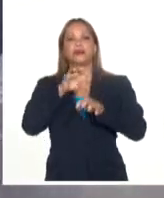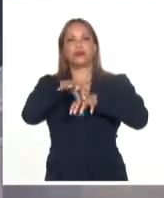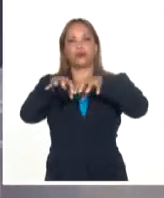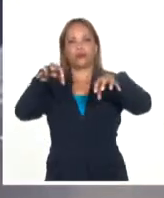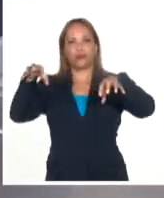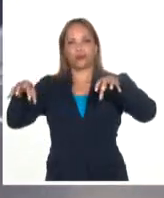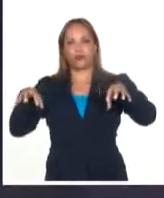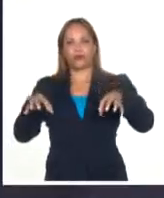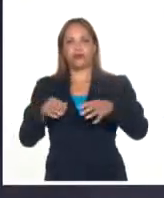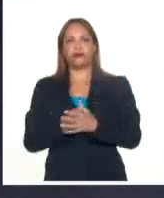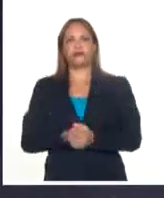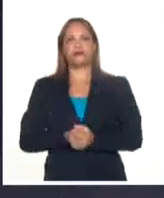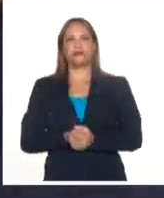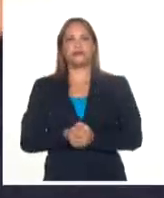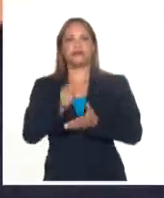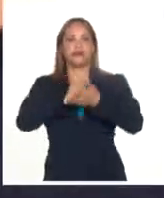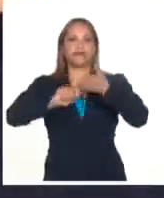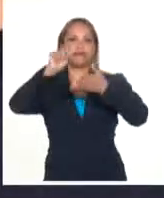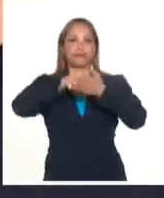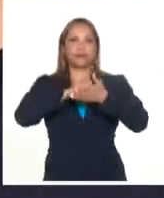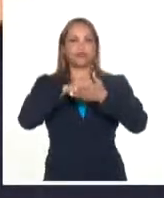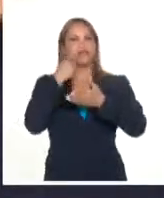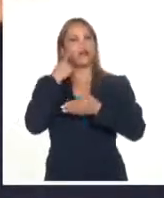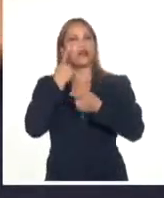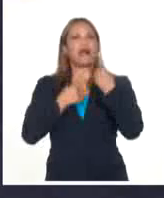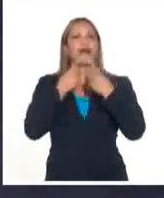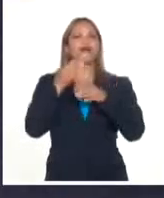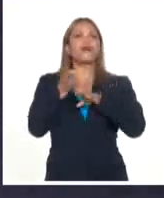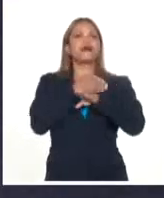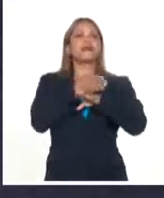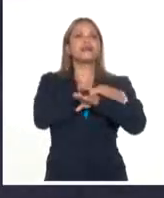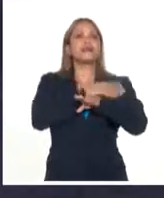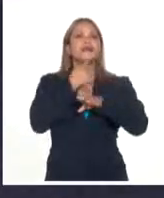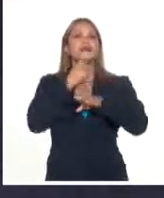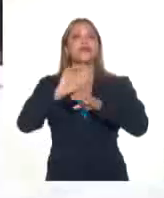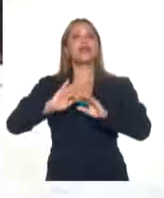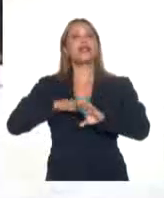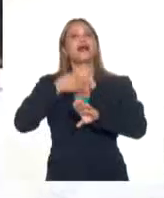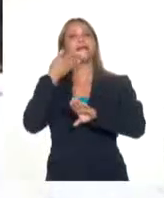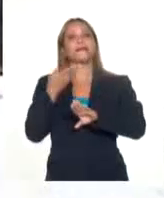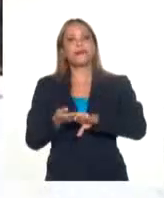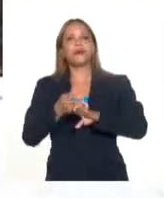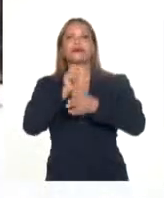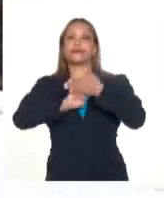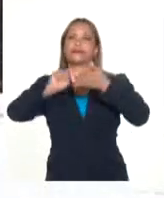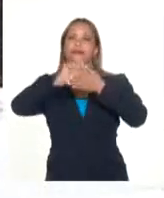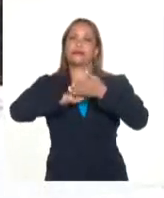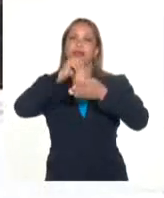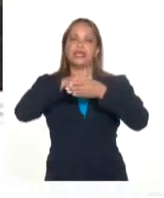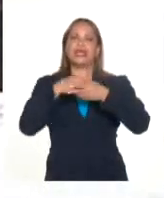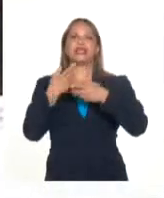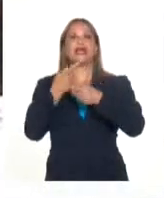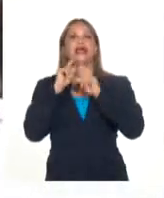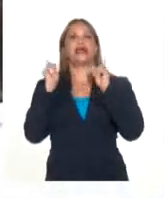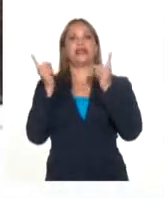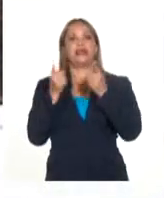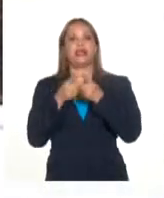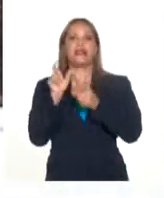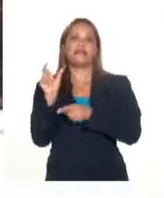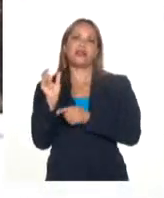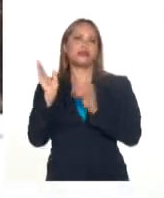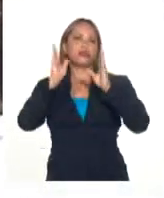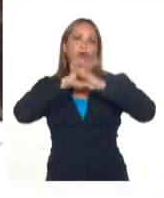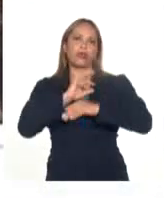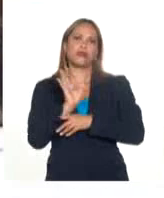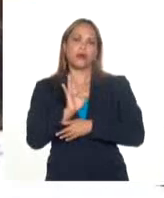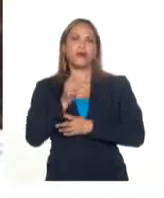Los comicios de hoy son vistos como un anticipo de las próximas elecciones generales Que todavía no tienen fecha, pero a menos